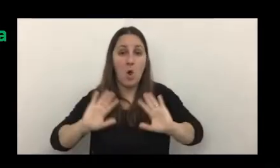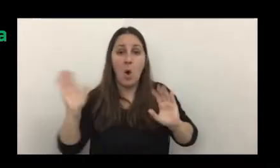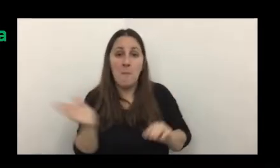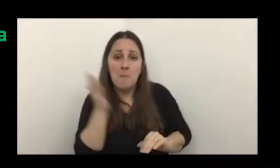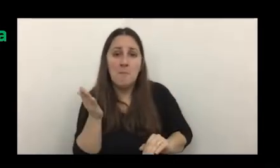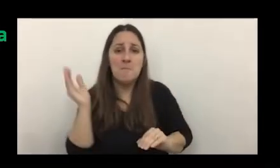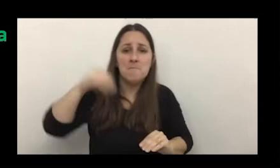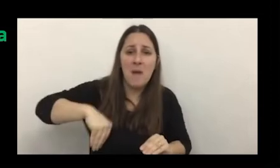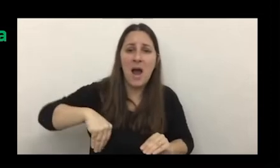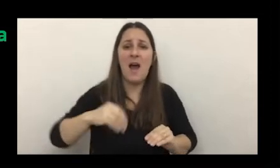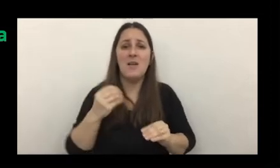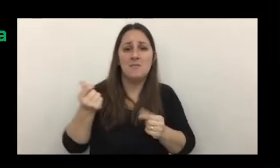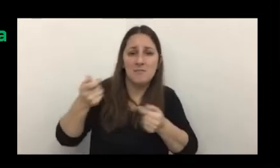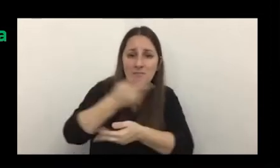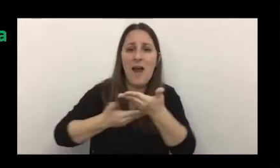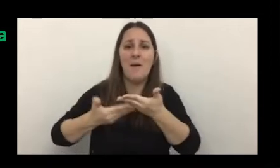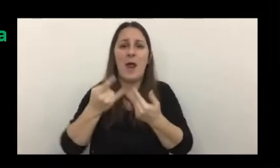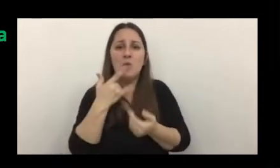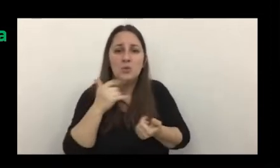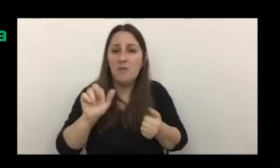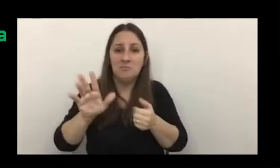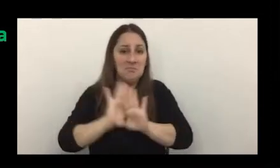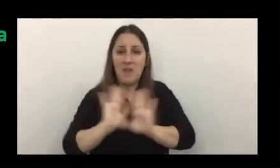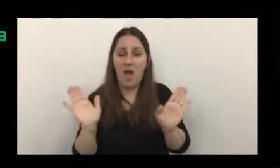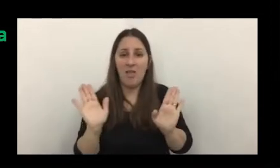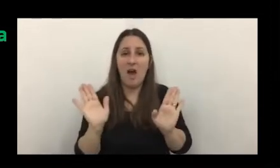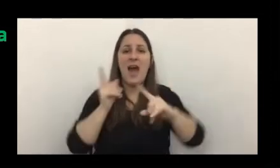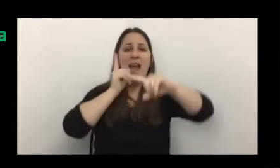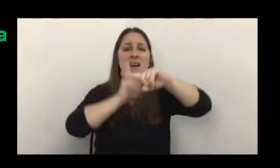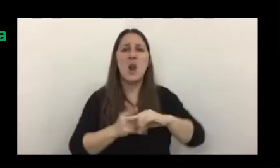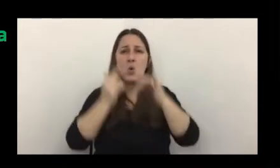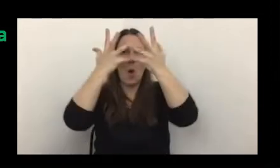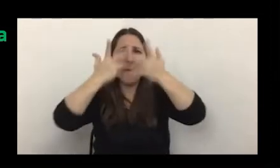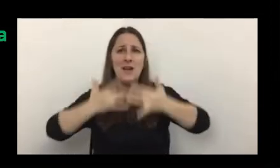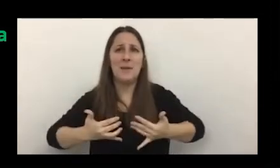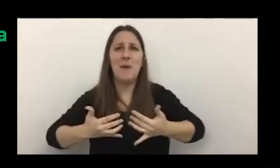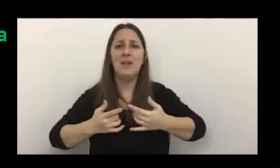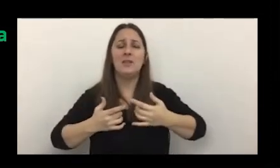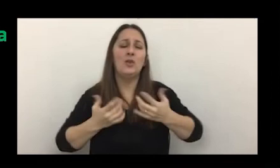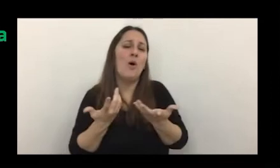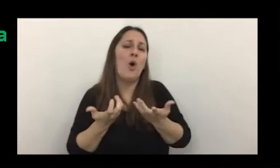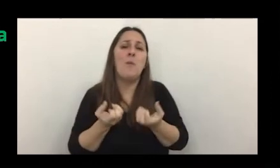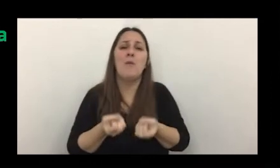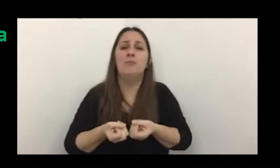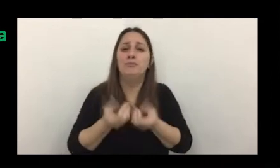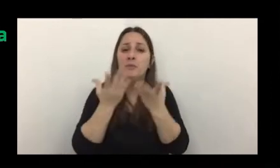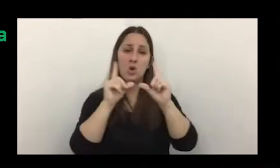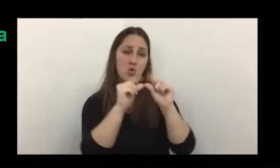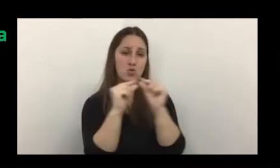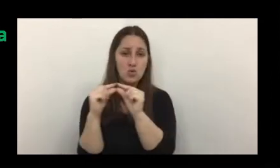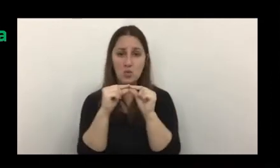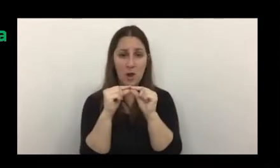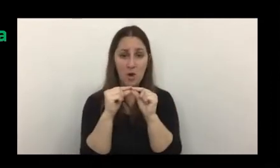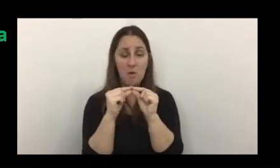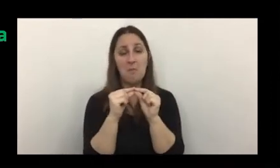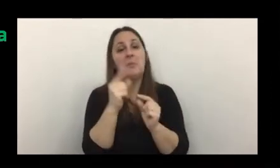produjo un bien de cambio un bien de uso produjo un cálculo matemático una expresión digital que supuestamente